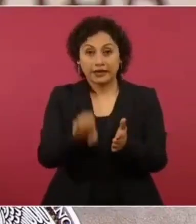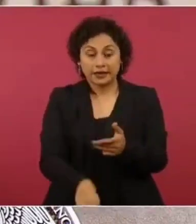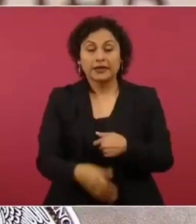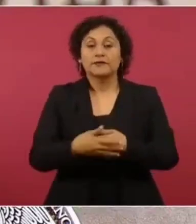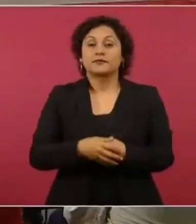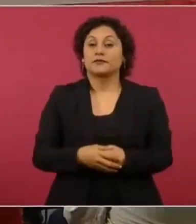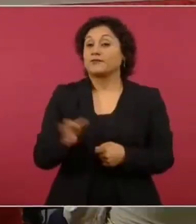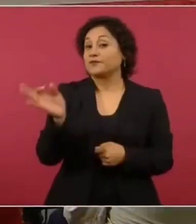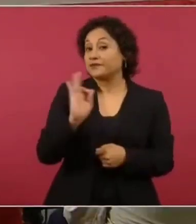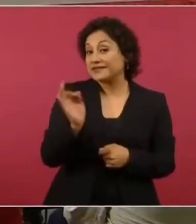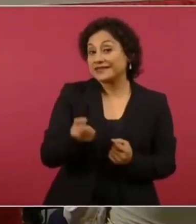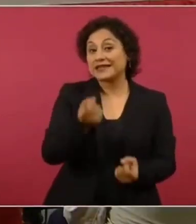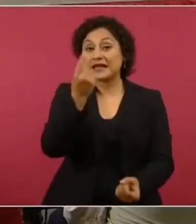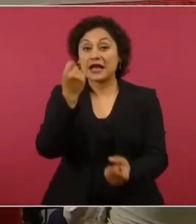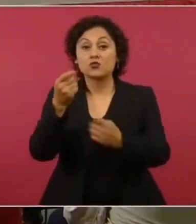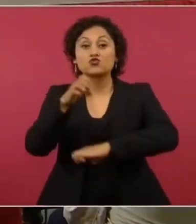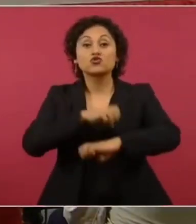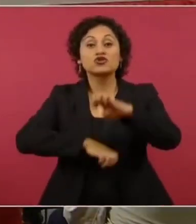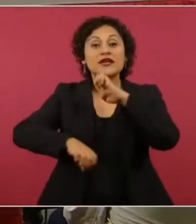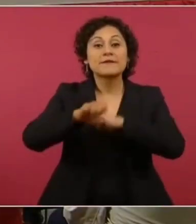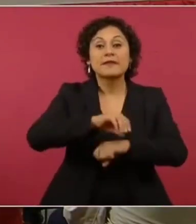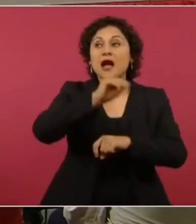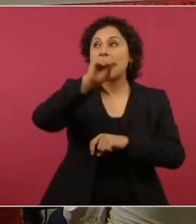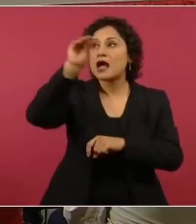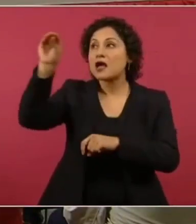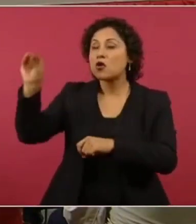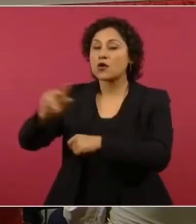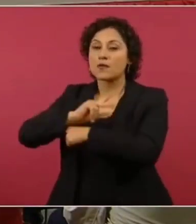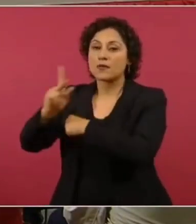diplomáticas bien acreditadas aquí.